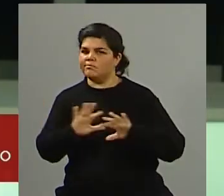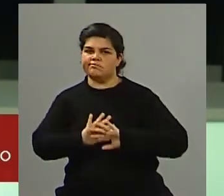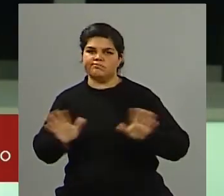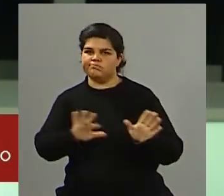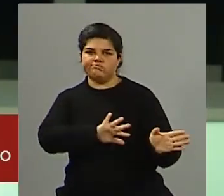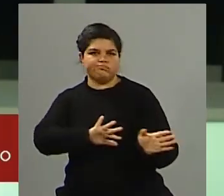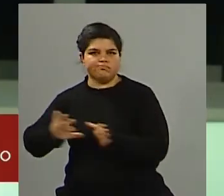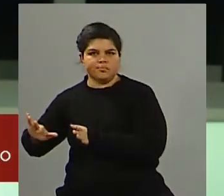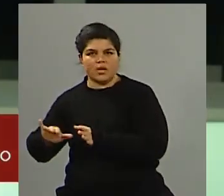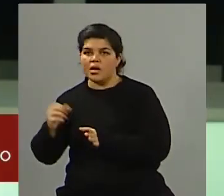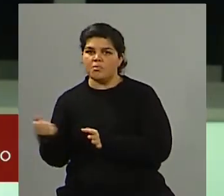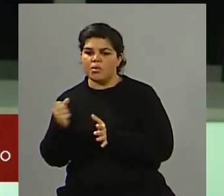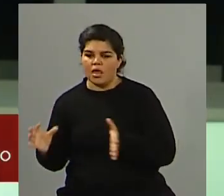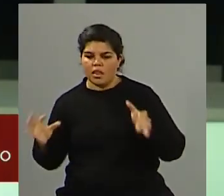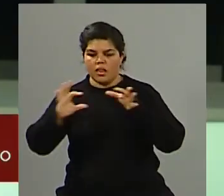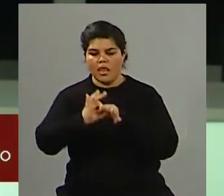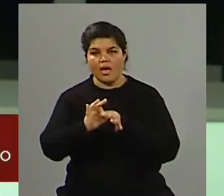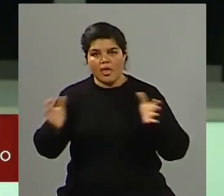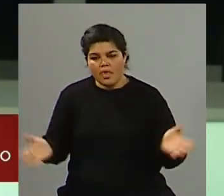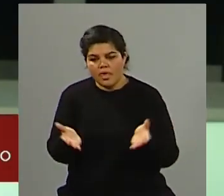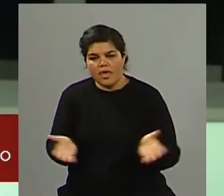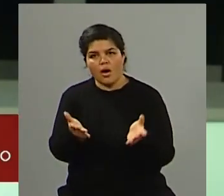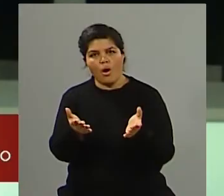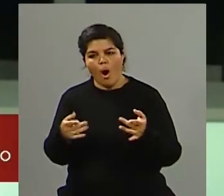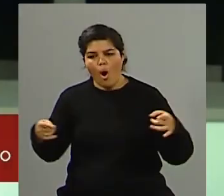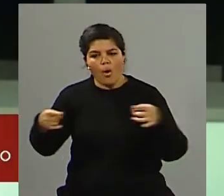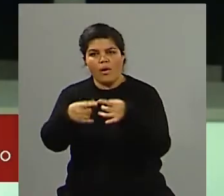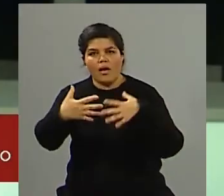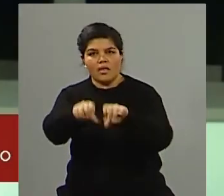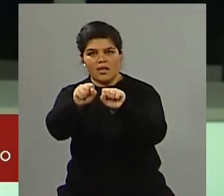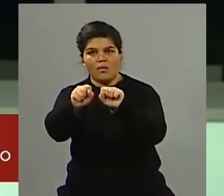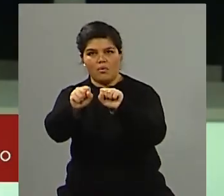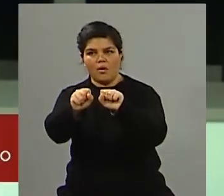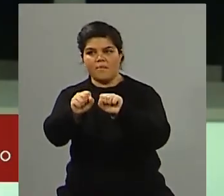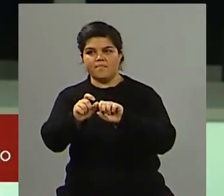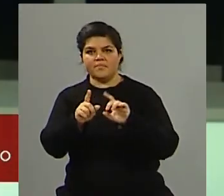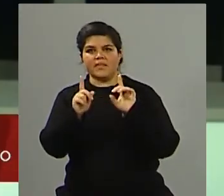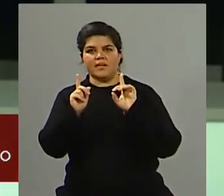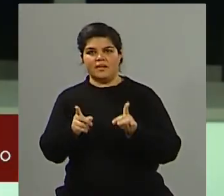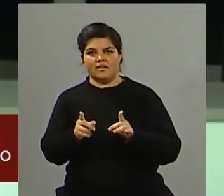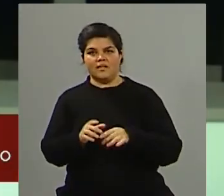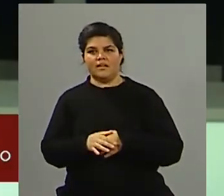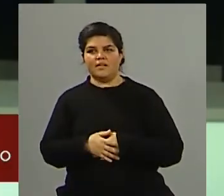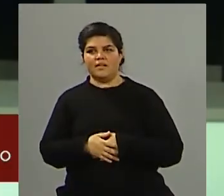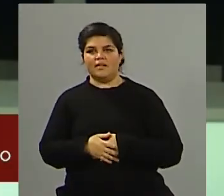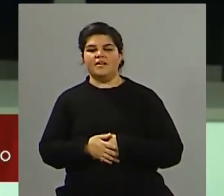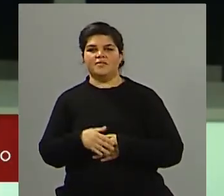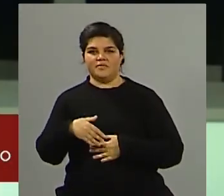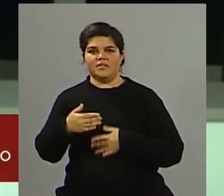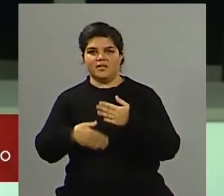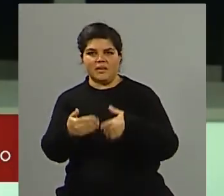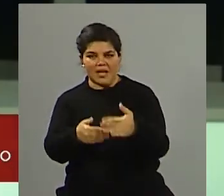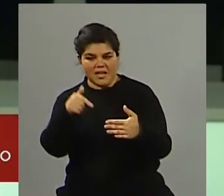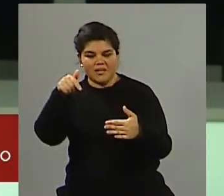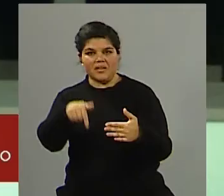sintió las ganas de protagonizar y también de someterse a unas primarias lo pudo hacer. Te repito que